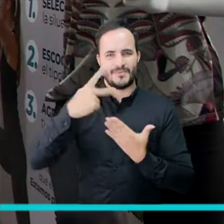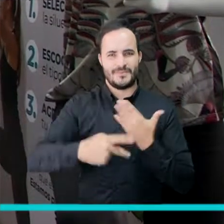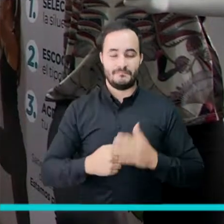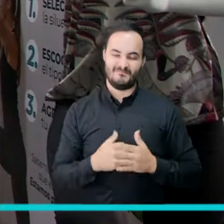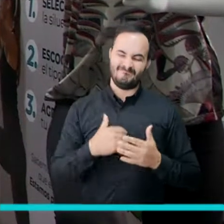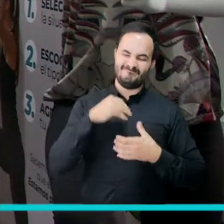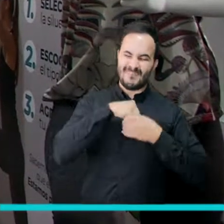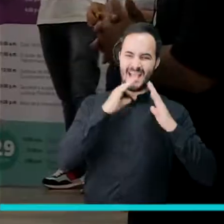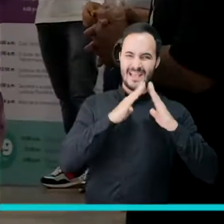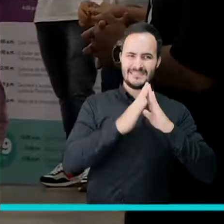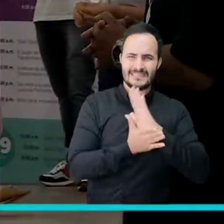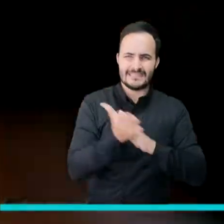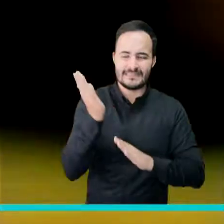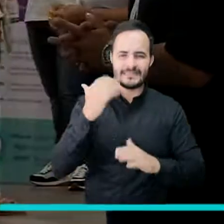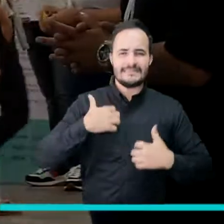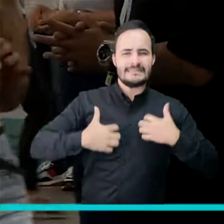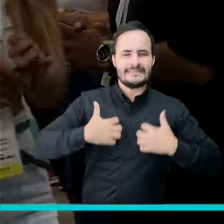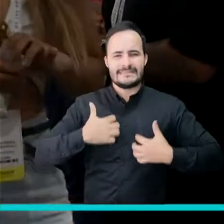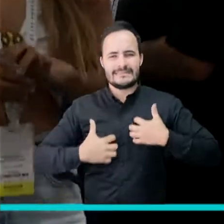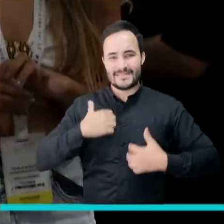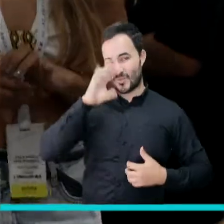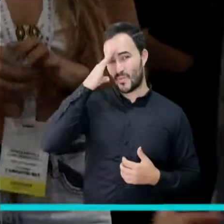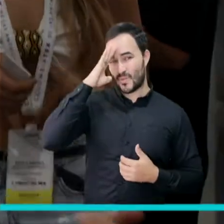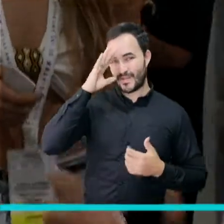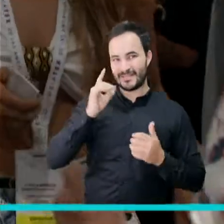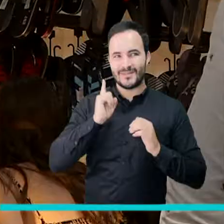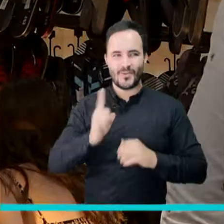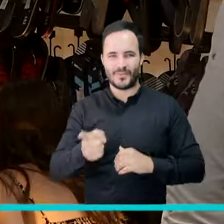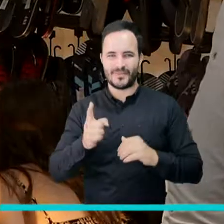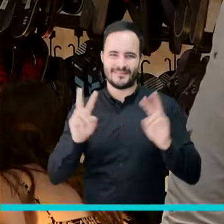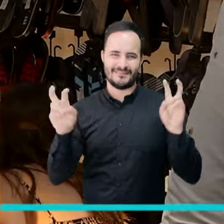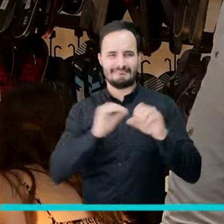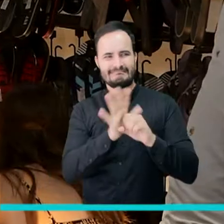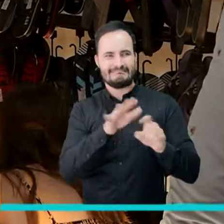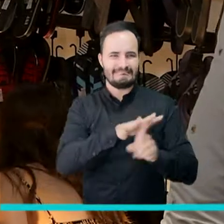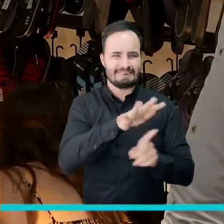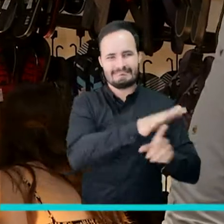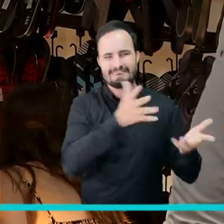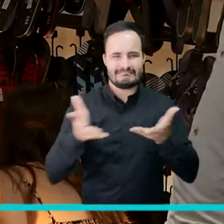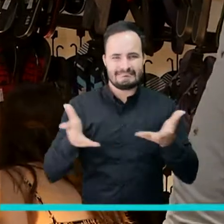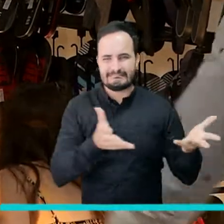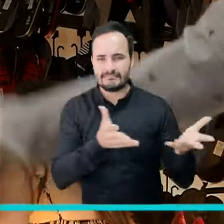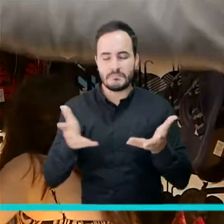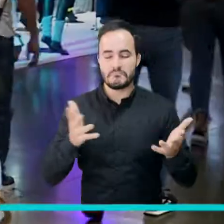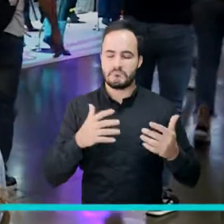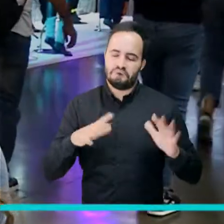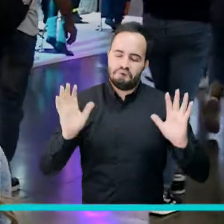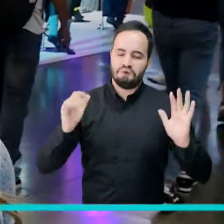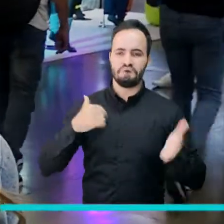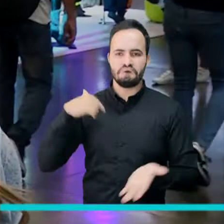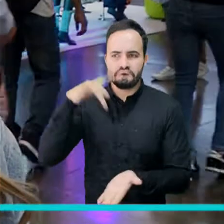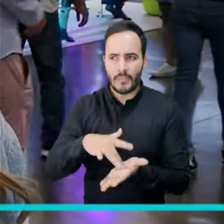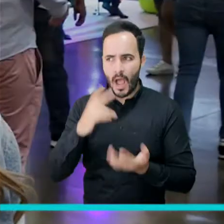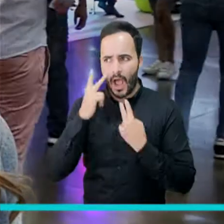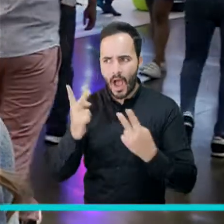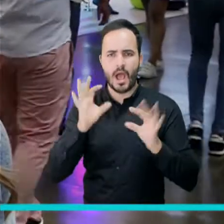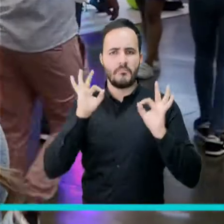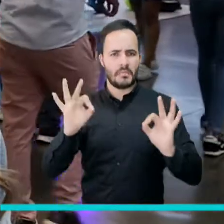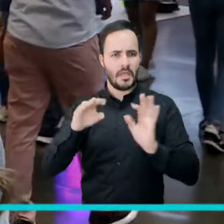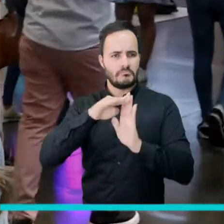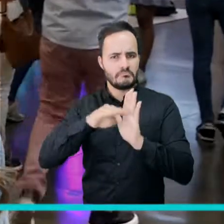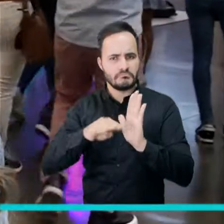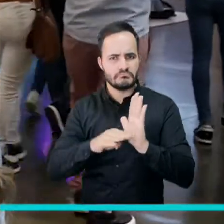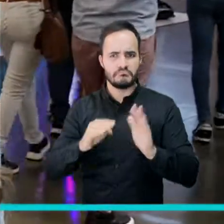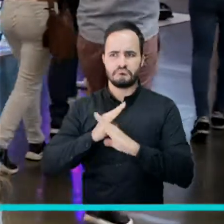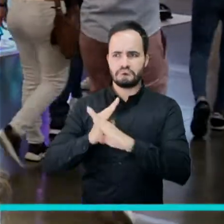veces sale con un poco de miedo, pues todavía por el tema del COVID, pero bueno, aquí estamos como con todas las